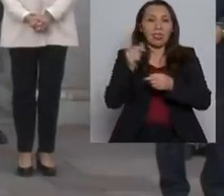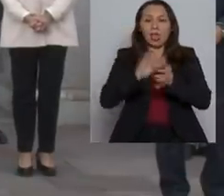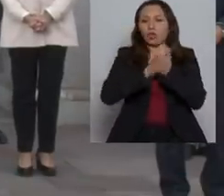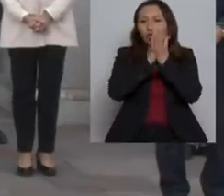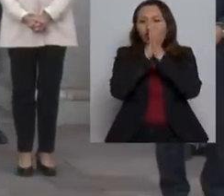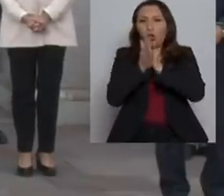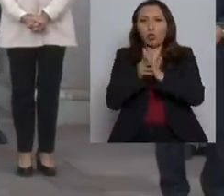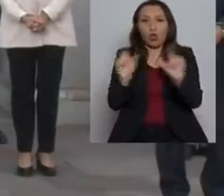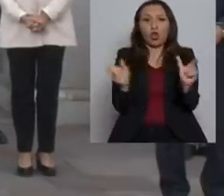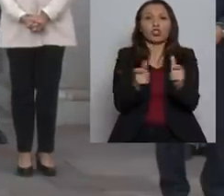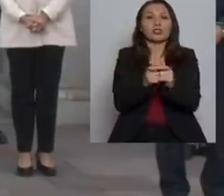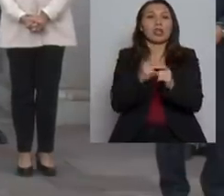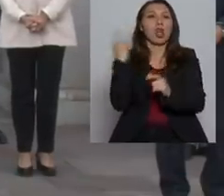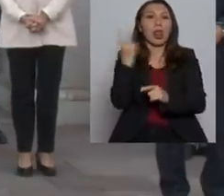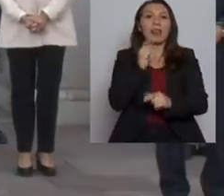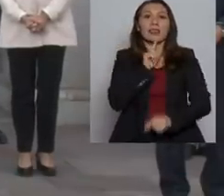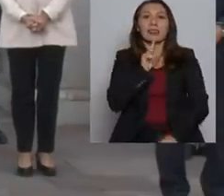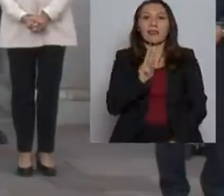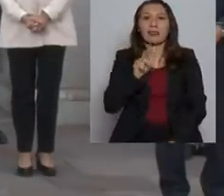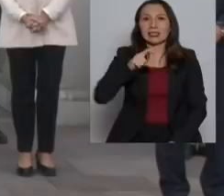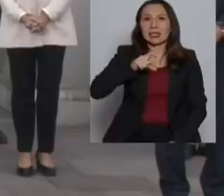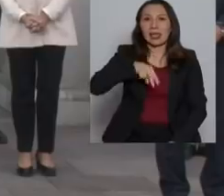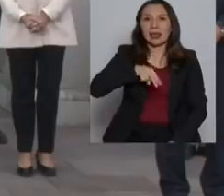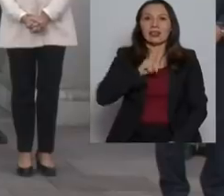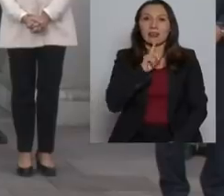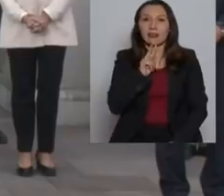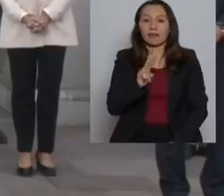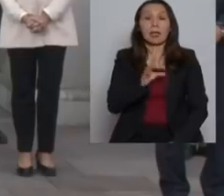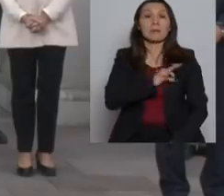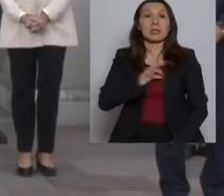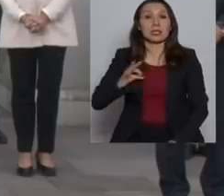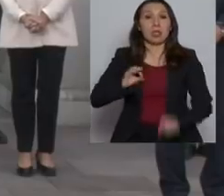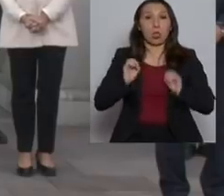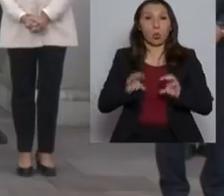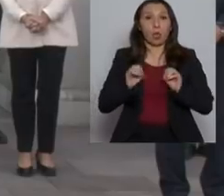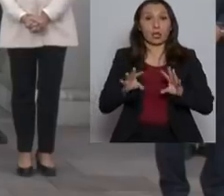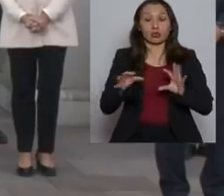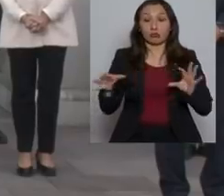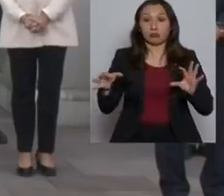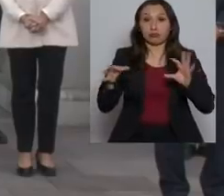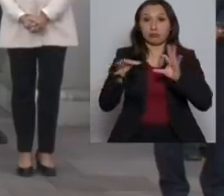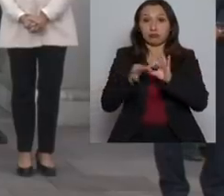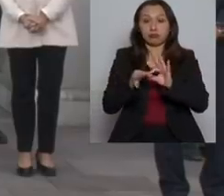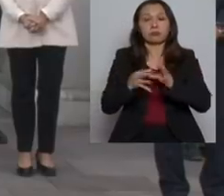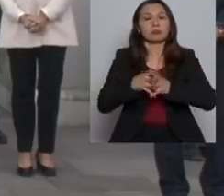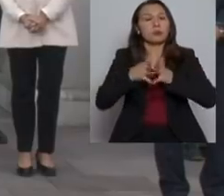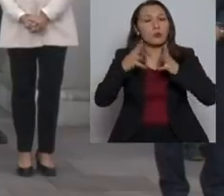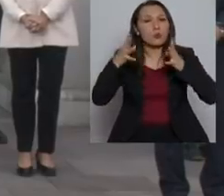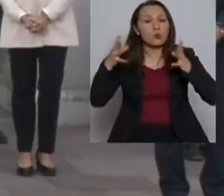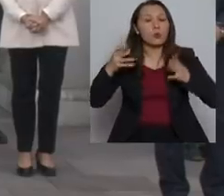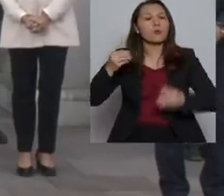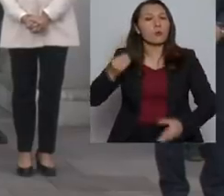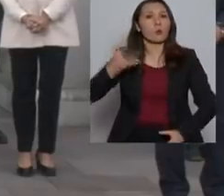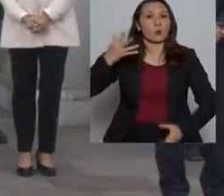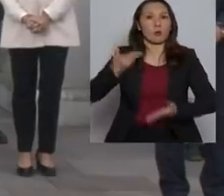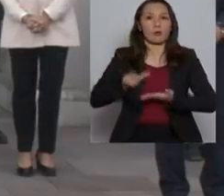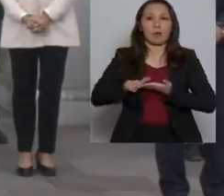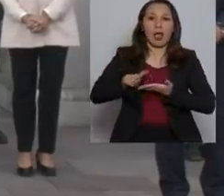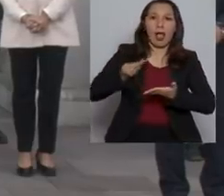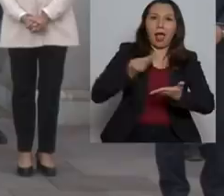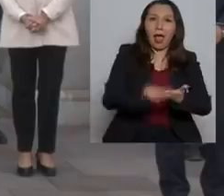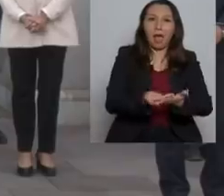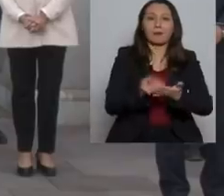Al Consejo Nacional de Televisión y al Ministerio de Educación por el gran y valioso aporte que